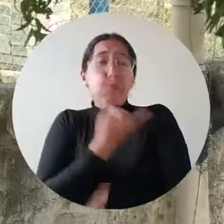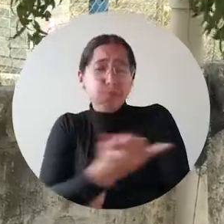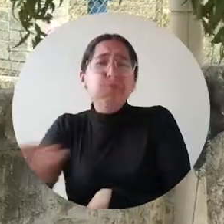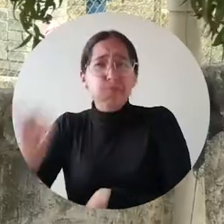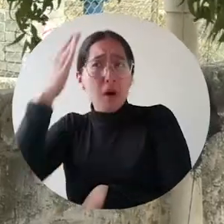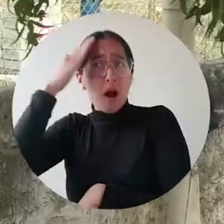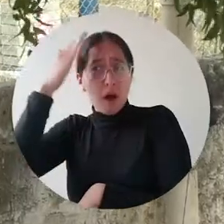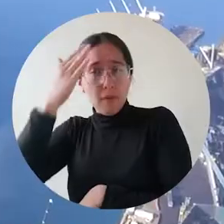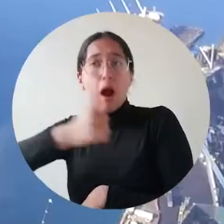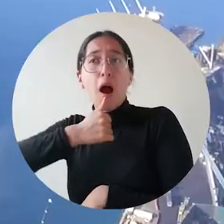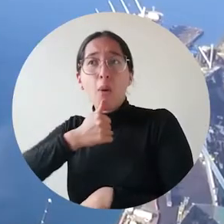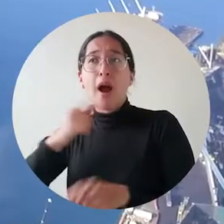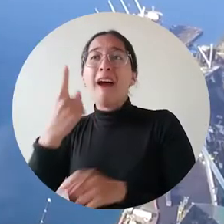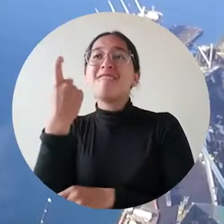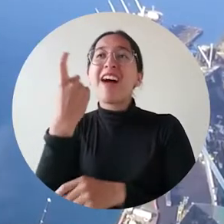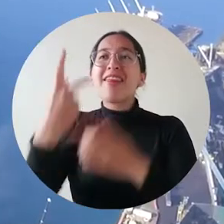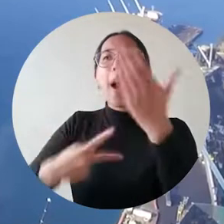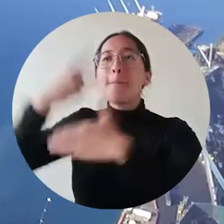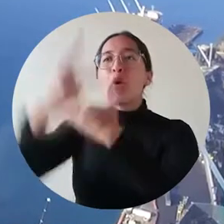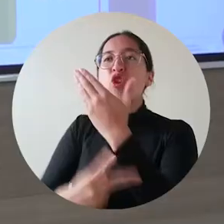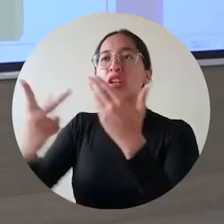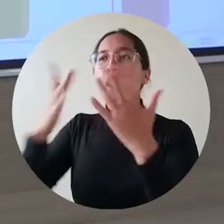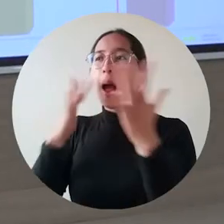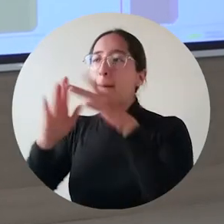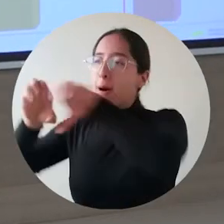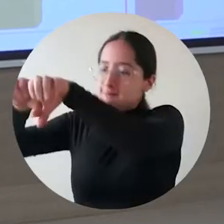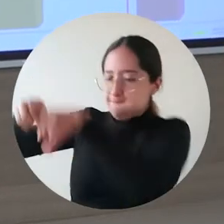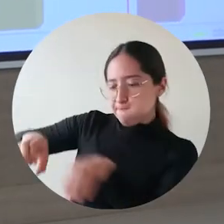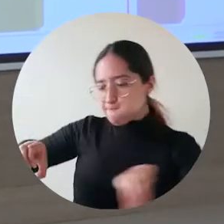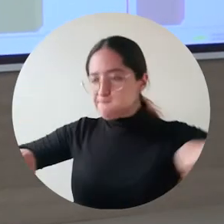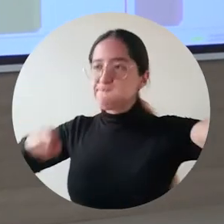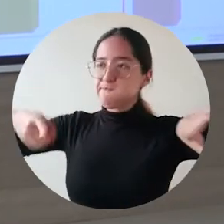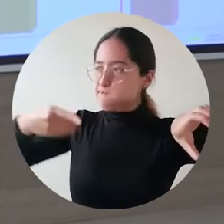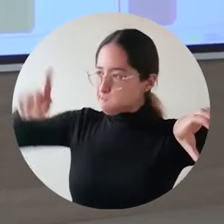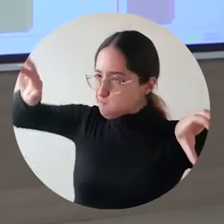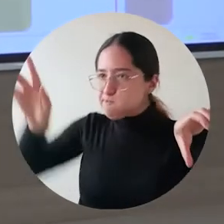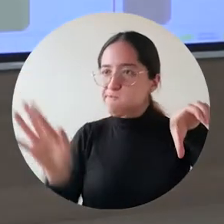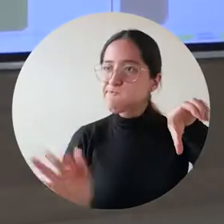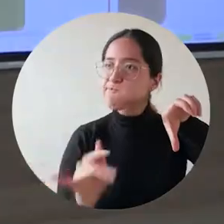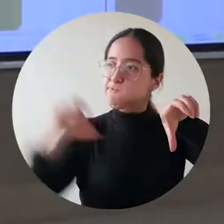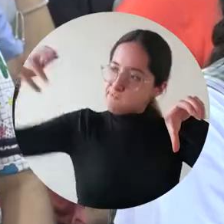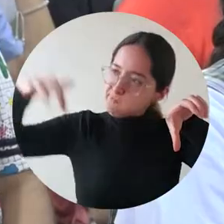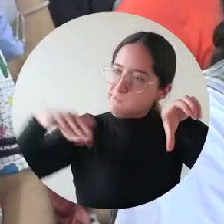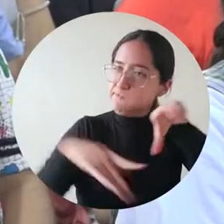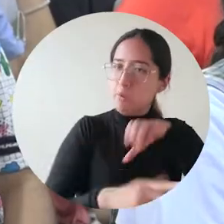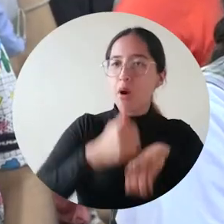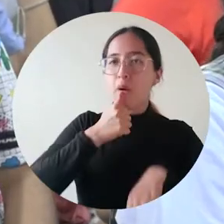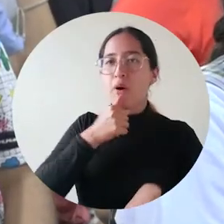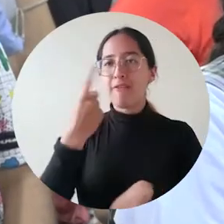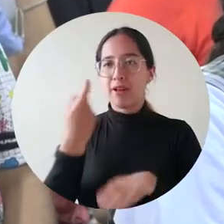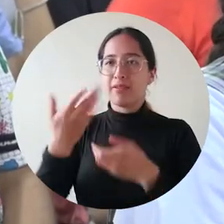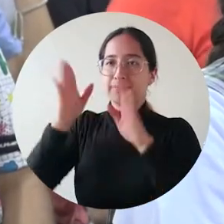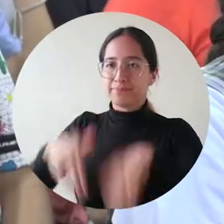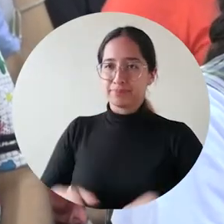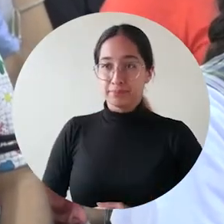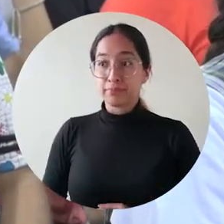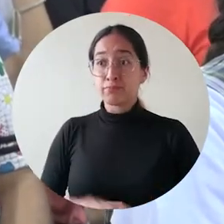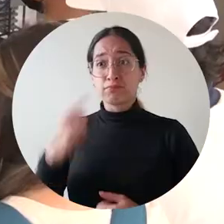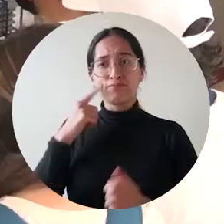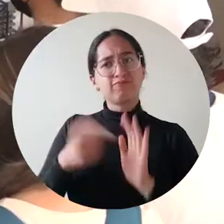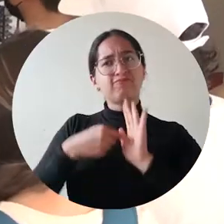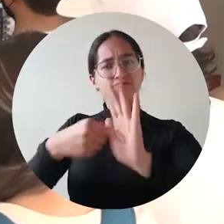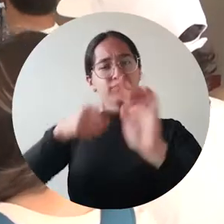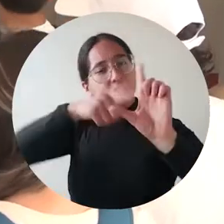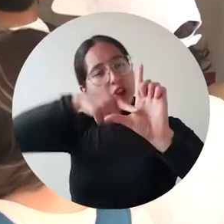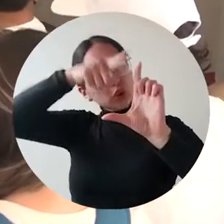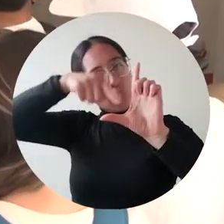han desarrollado los proyectos para traerla. A través del ciclo de conferencias, los especialistas hablaron del déficit de agua, socializaron